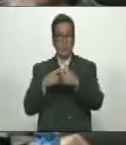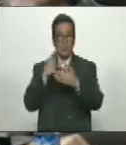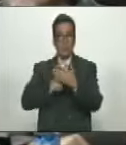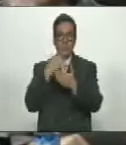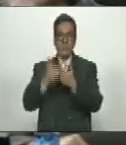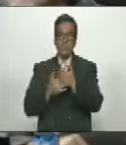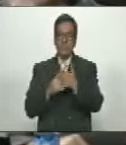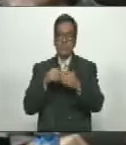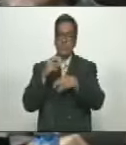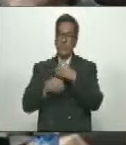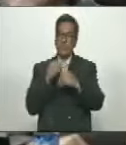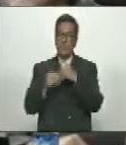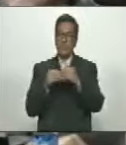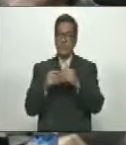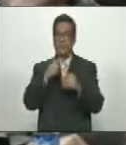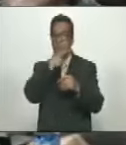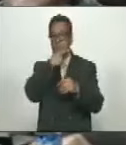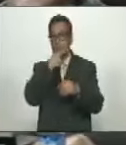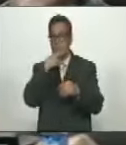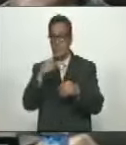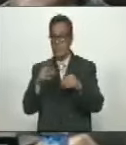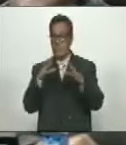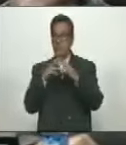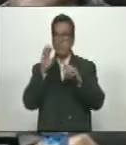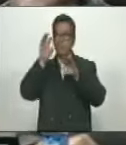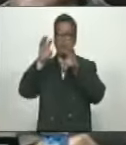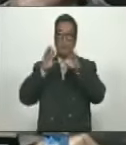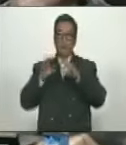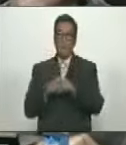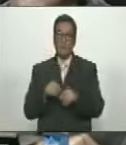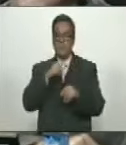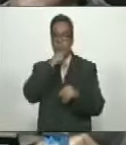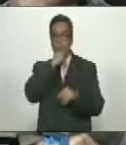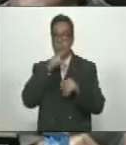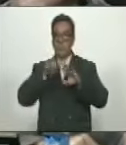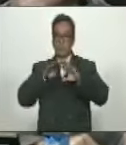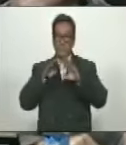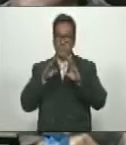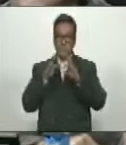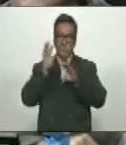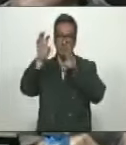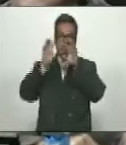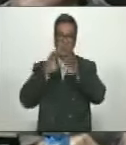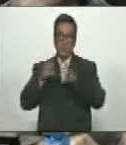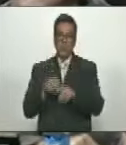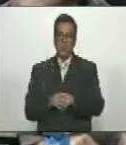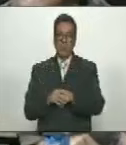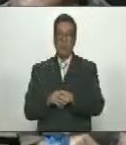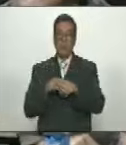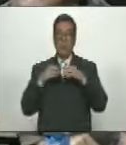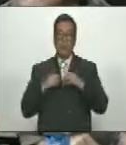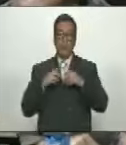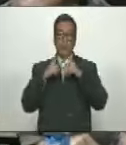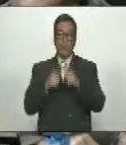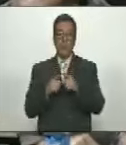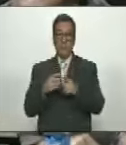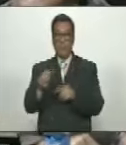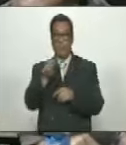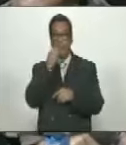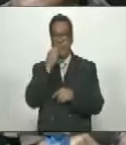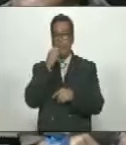Programa Destinado A Facilitar A Toda La Población Adulta Mayor Del País El Acceso A La Salud A La